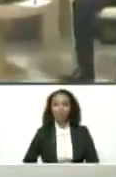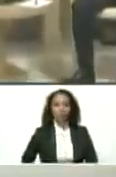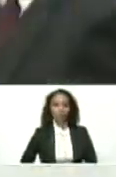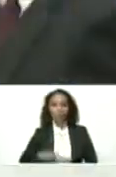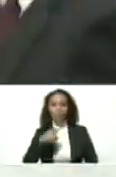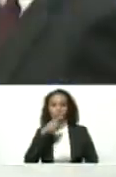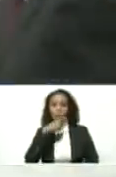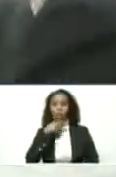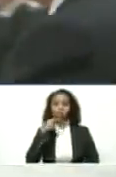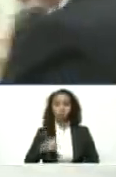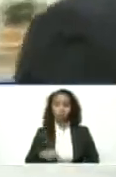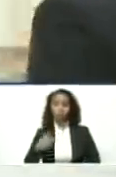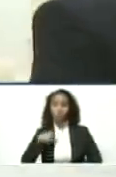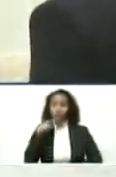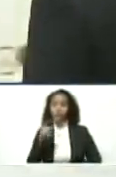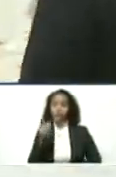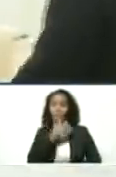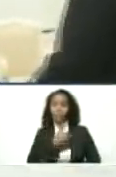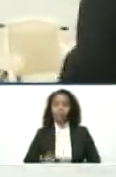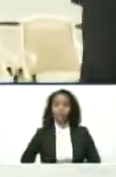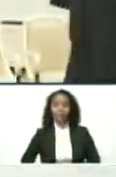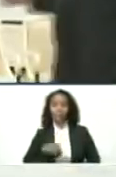Fue lo que le dije al presidente Putin.